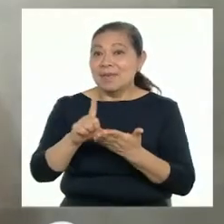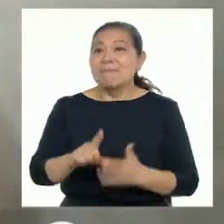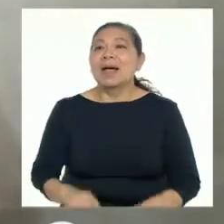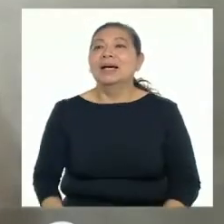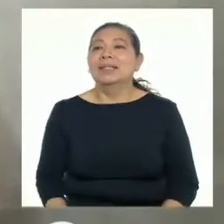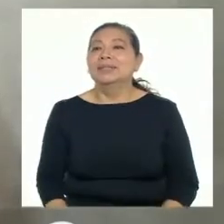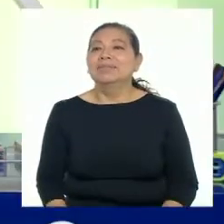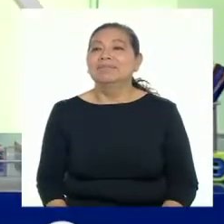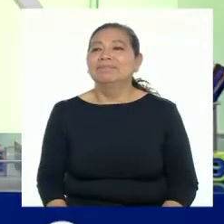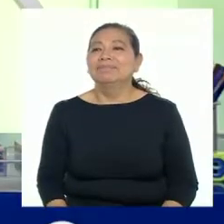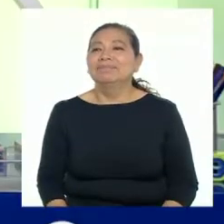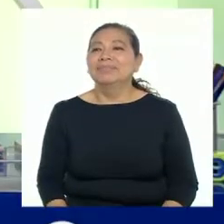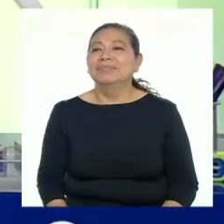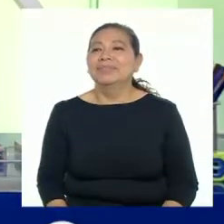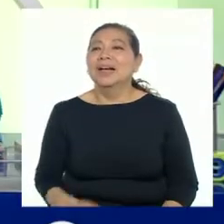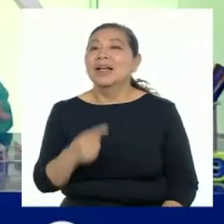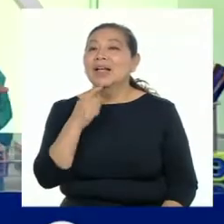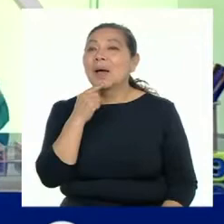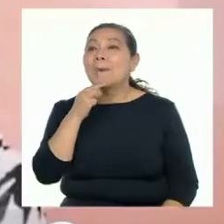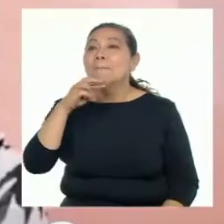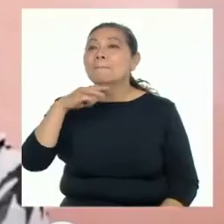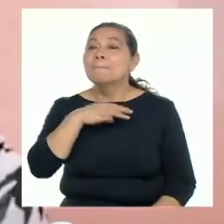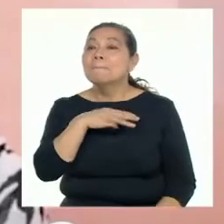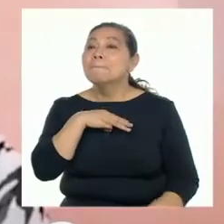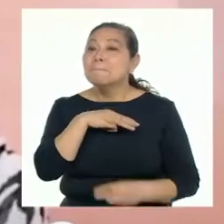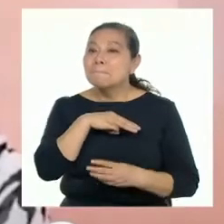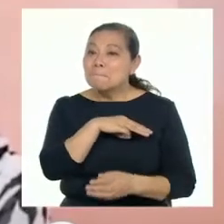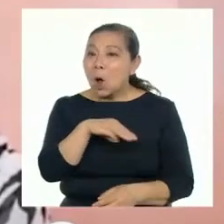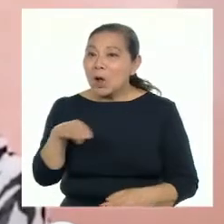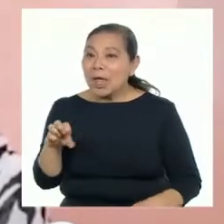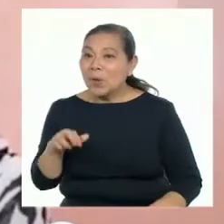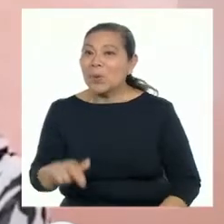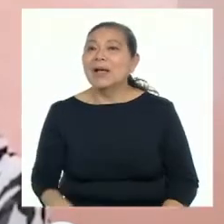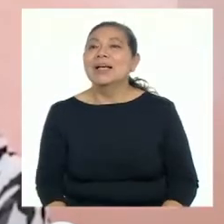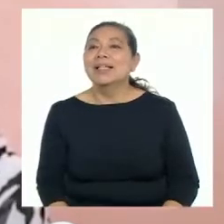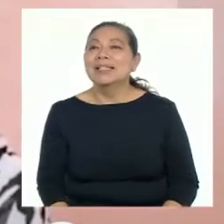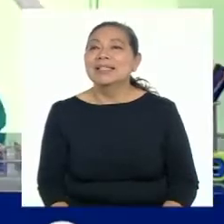Jonathan. Brisbani de Moquegua. Hola, Jonathan.